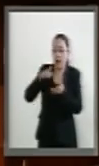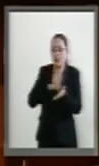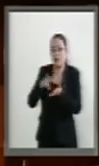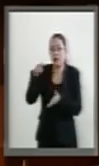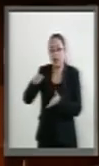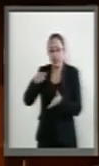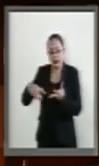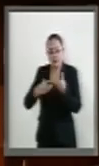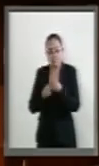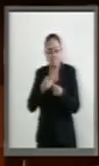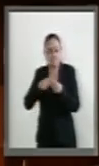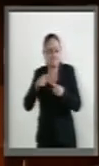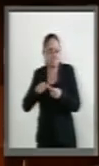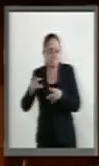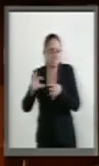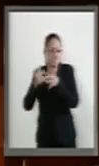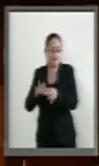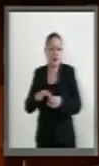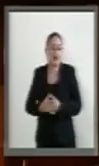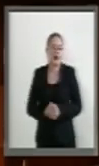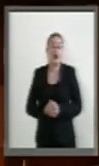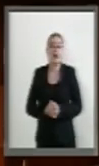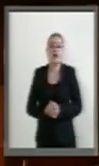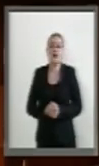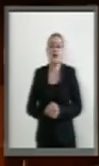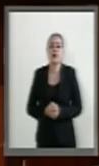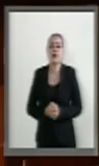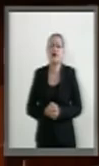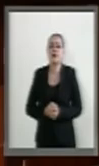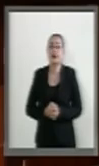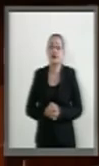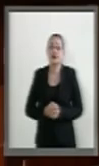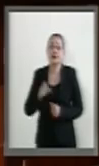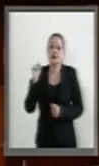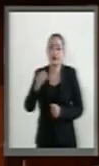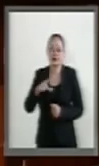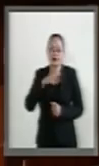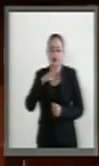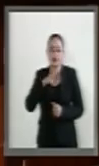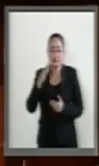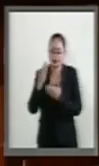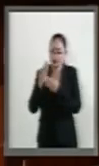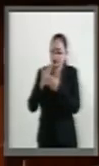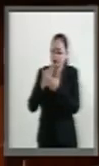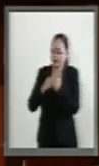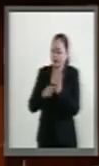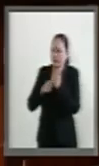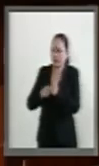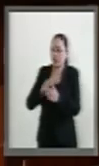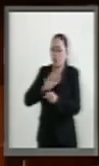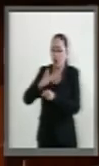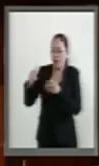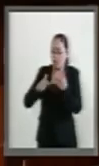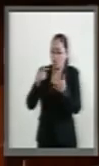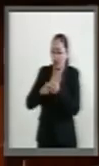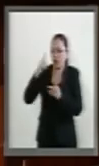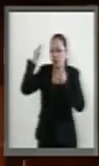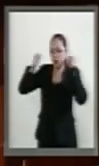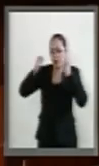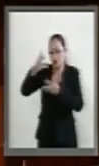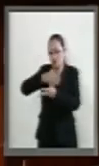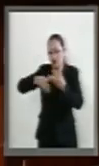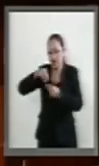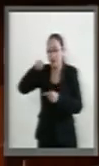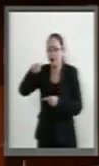las complementariedades, pero también hemos, por ejemplo, establecido una zona de turismo sustentable del